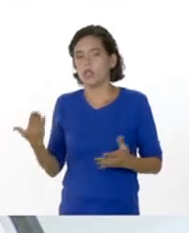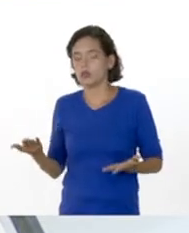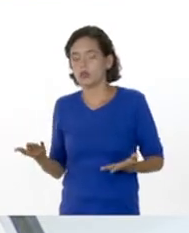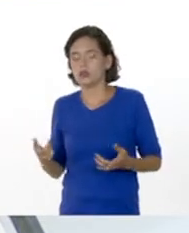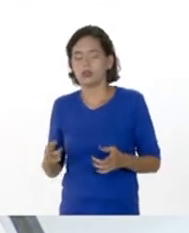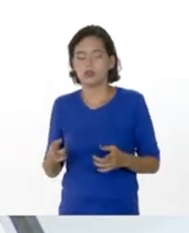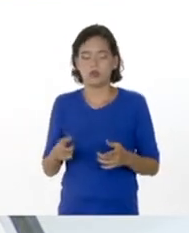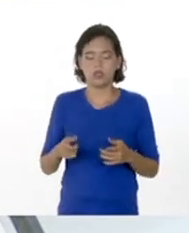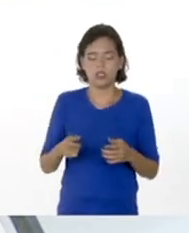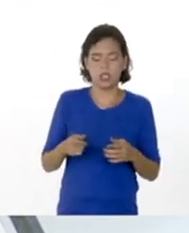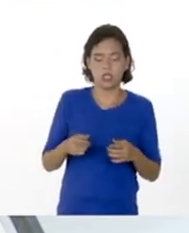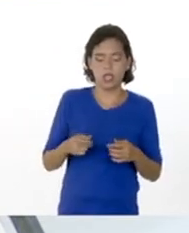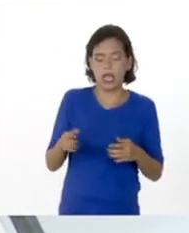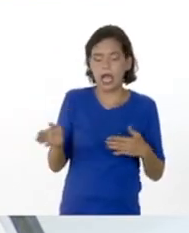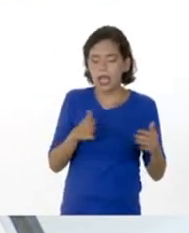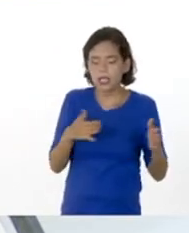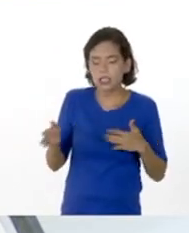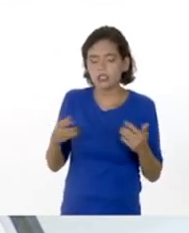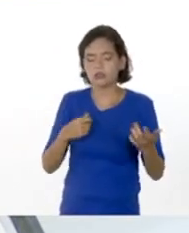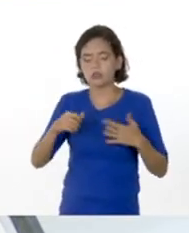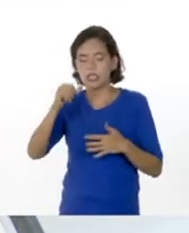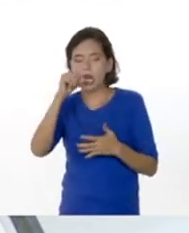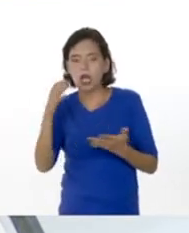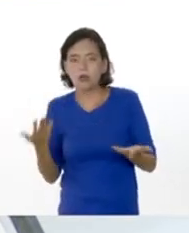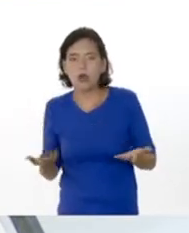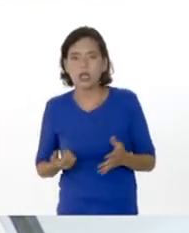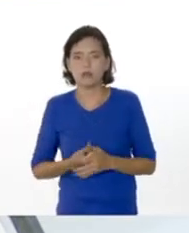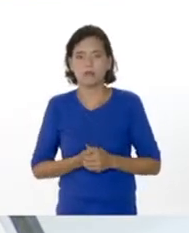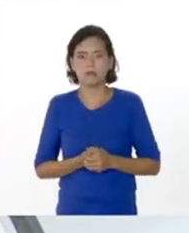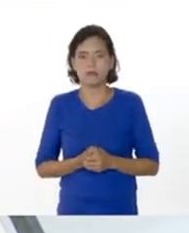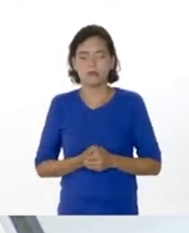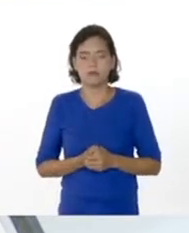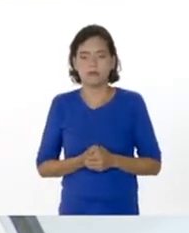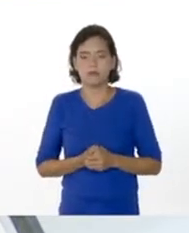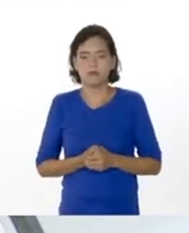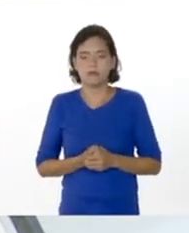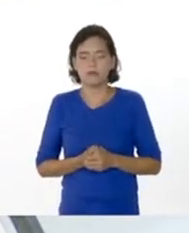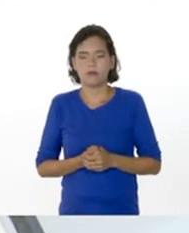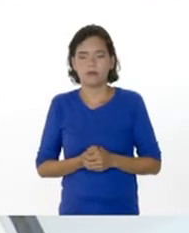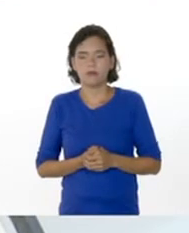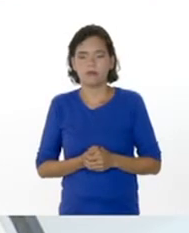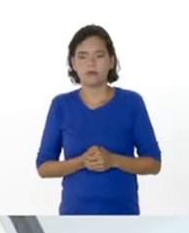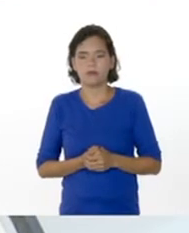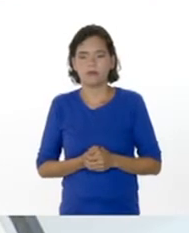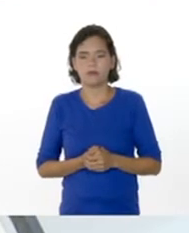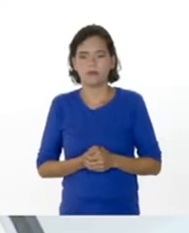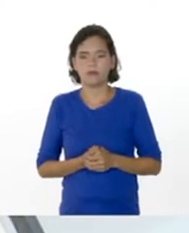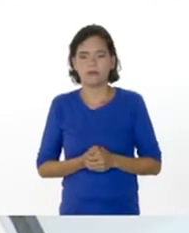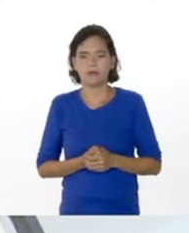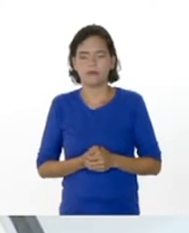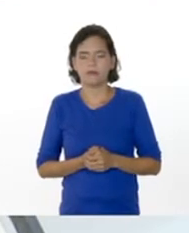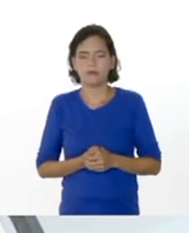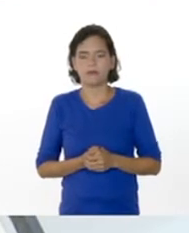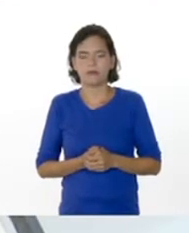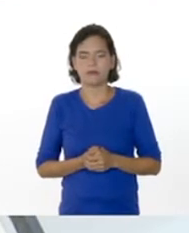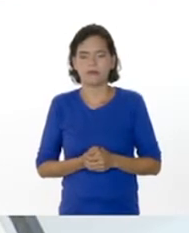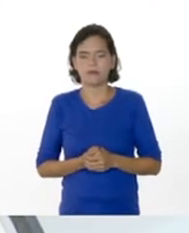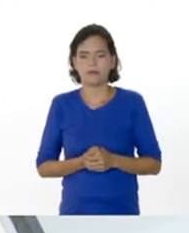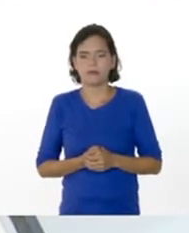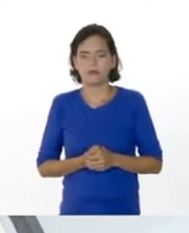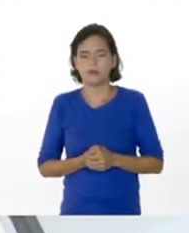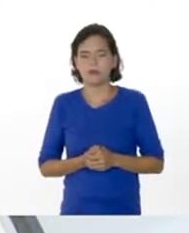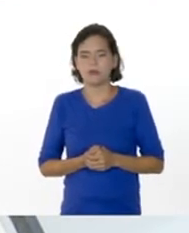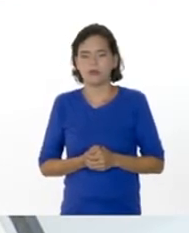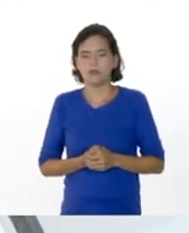son de compresión, si son de aire o son de movimientos alternos.